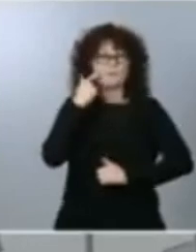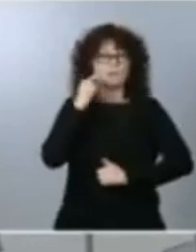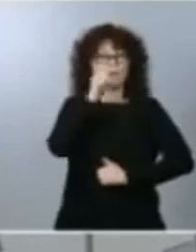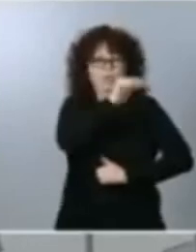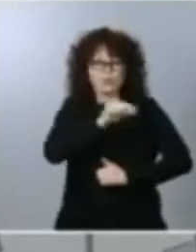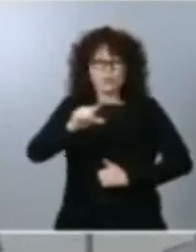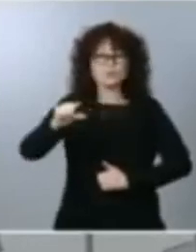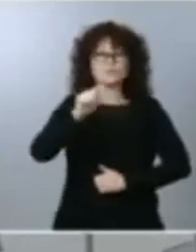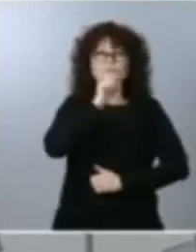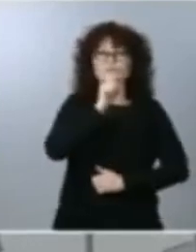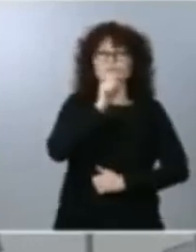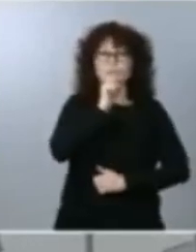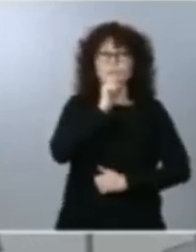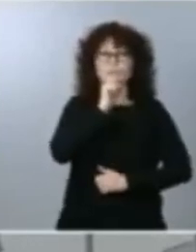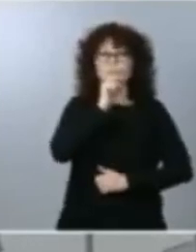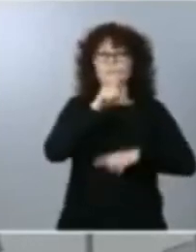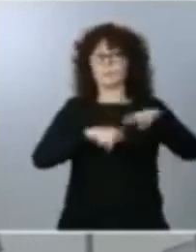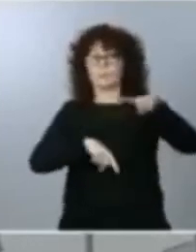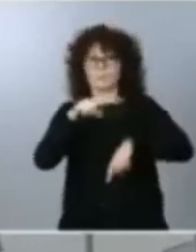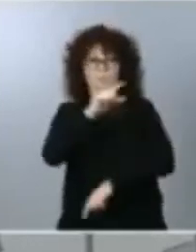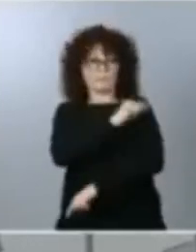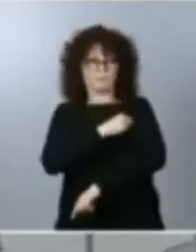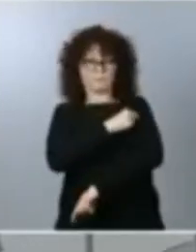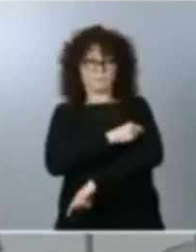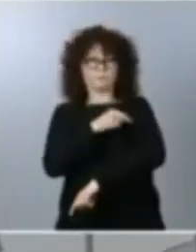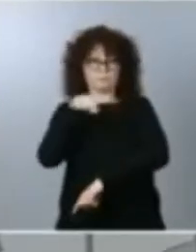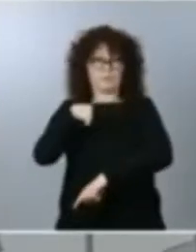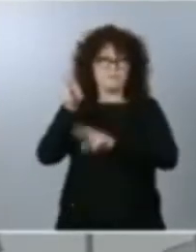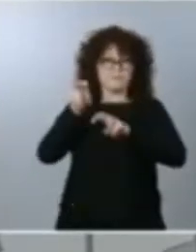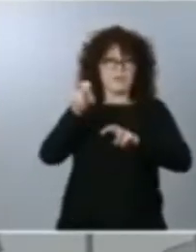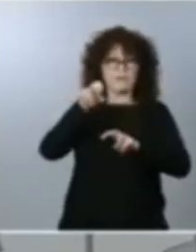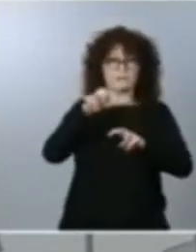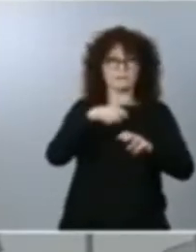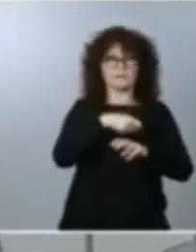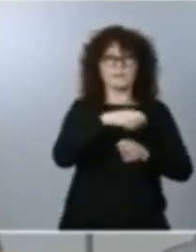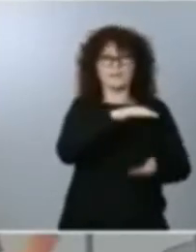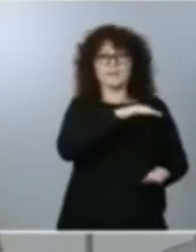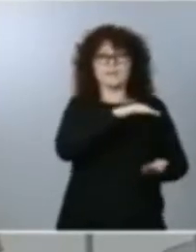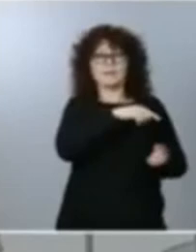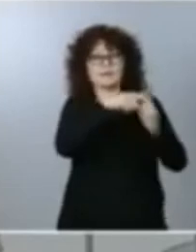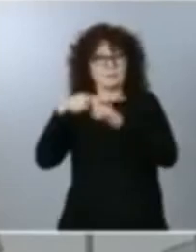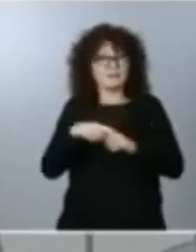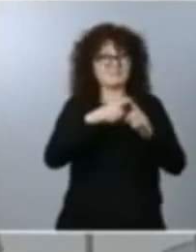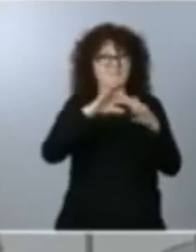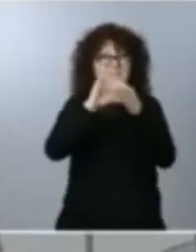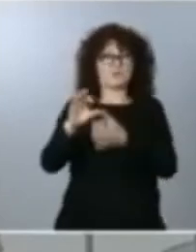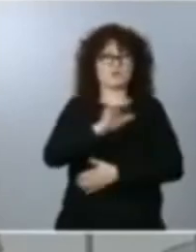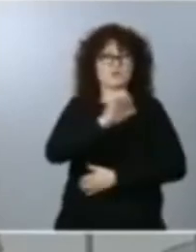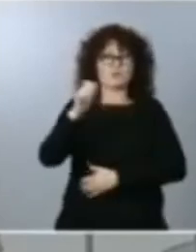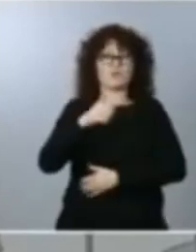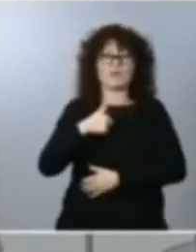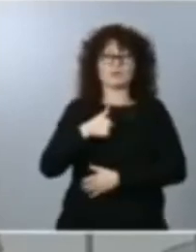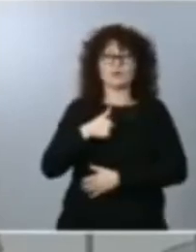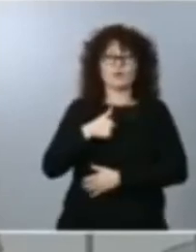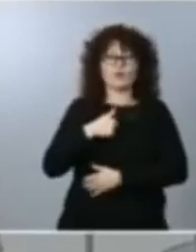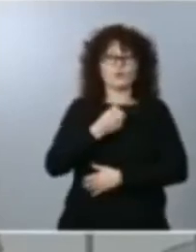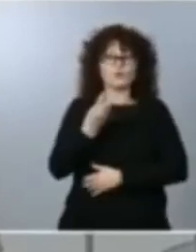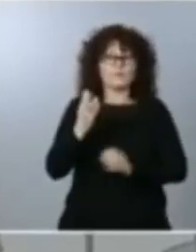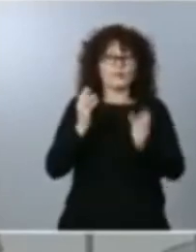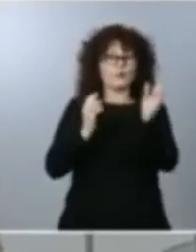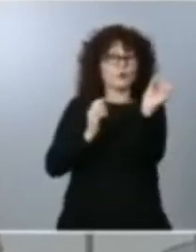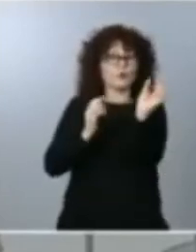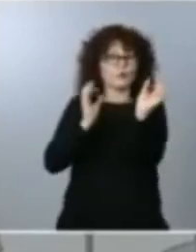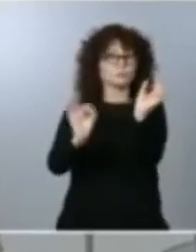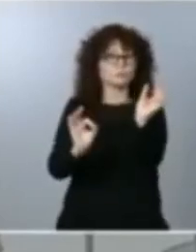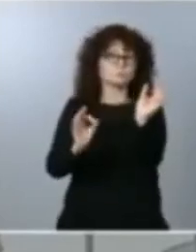de las vacunas que se evalúen en la Unión Europea pues evidentemente permítame que no le pueda decir un número concreto lo que sí que le recuerdo es la